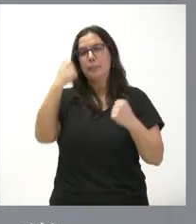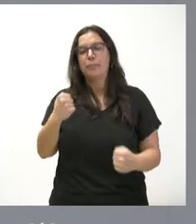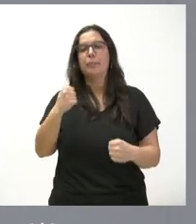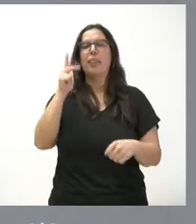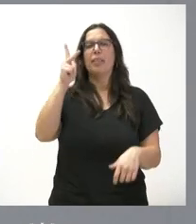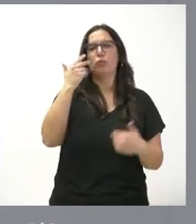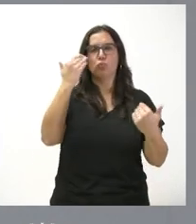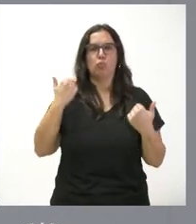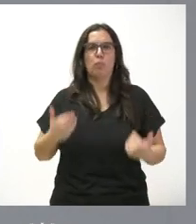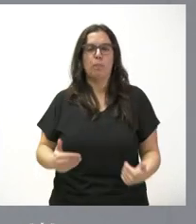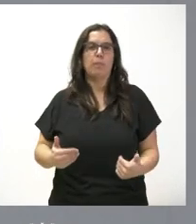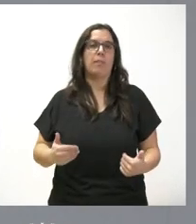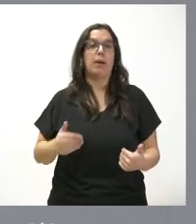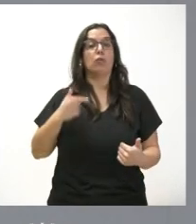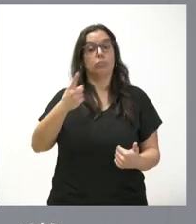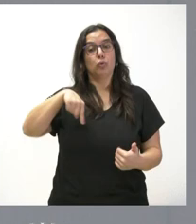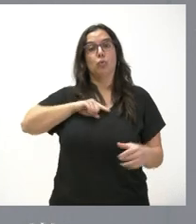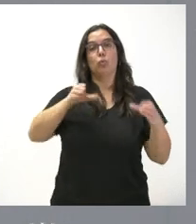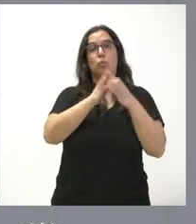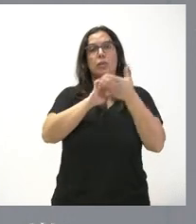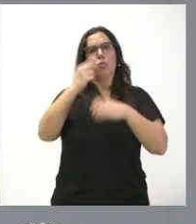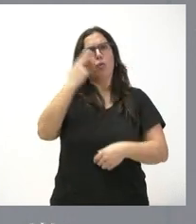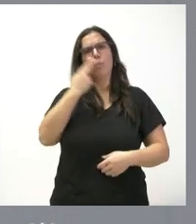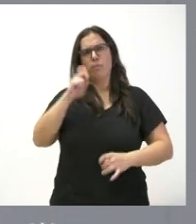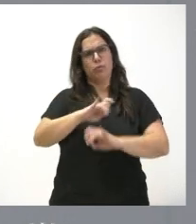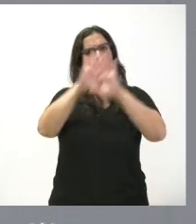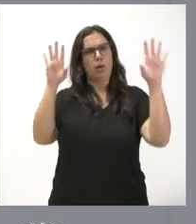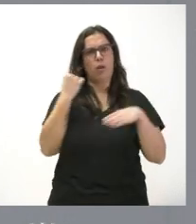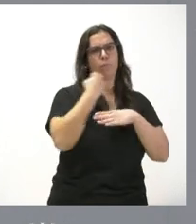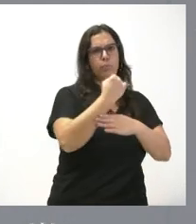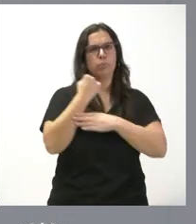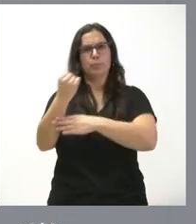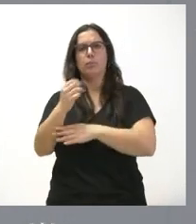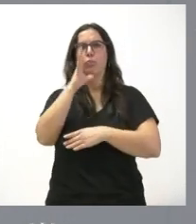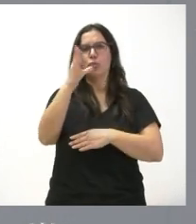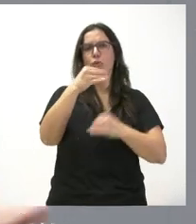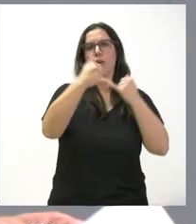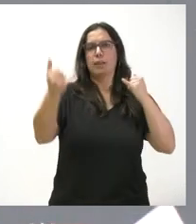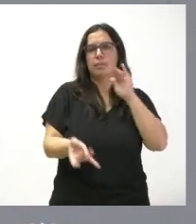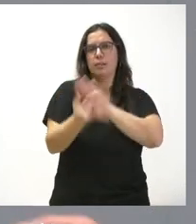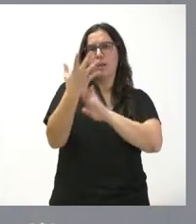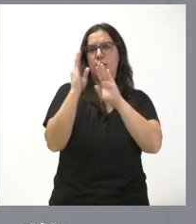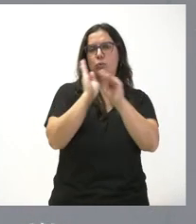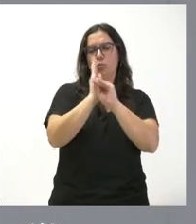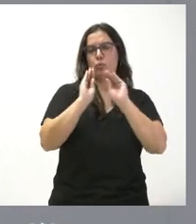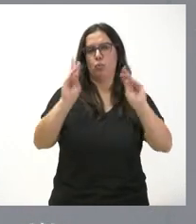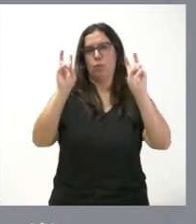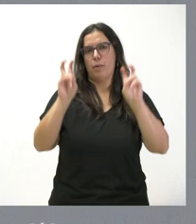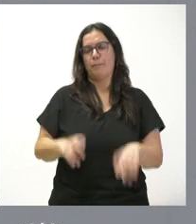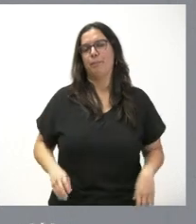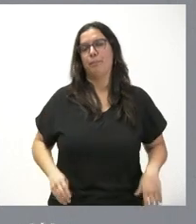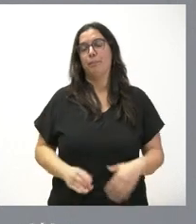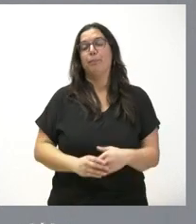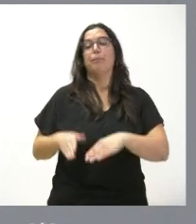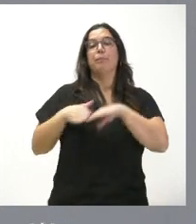de derechos humanos, con los cuales la Junta de Castilla y León tiene un claro compromiso al poner en marcha esta nueva línea de apoyo. A través de la